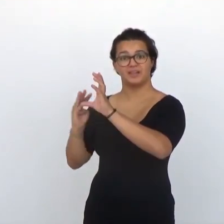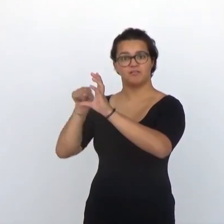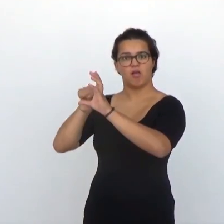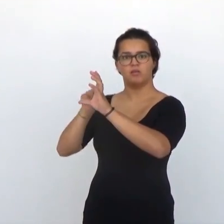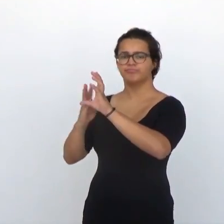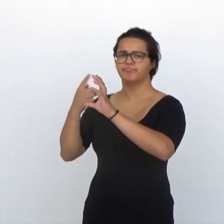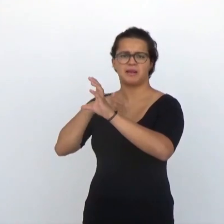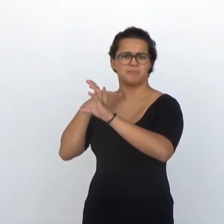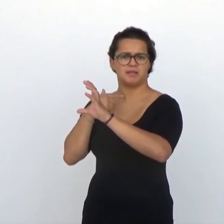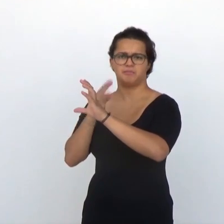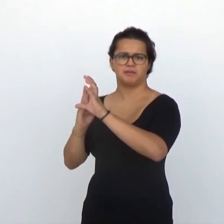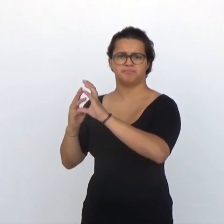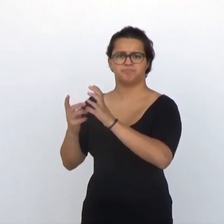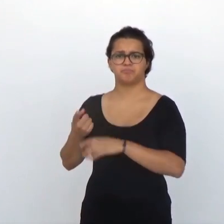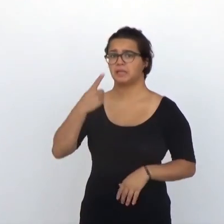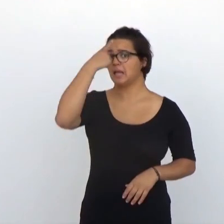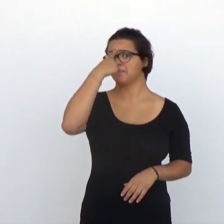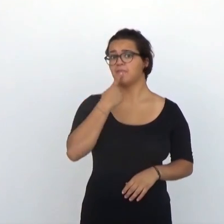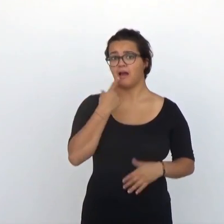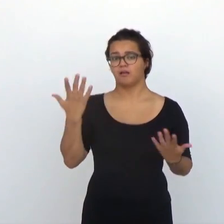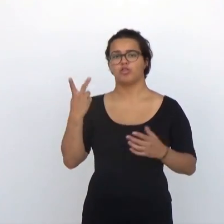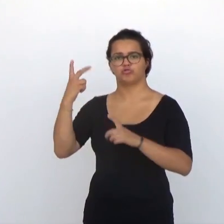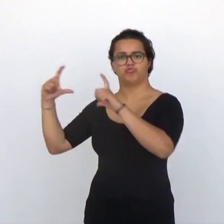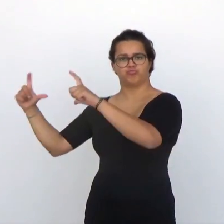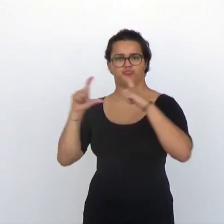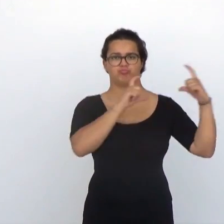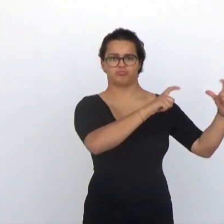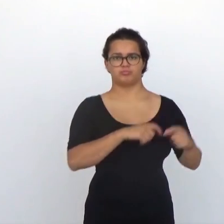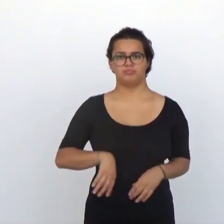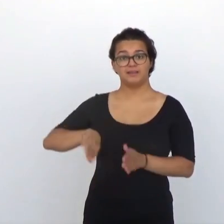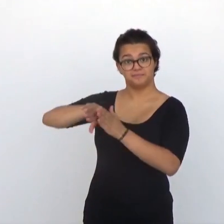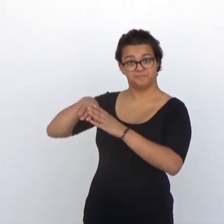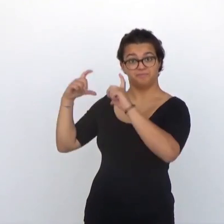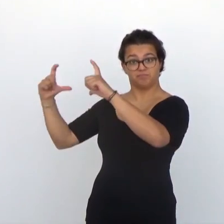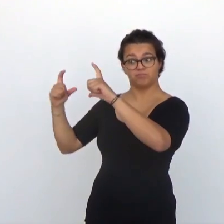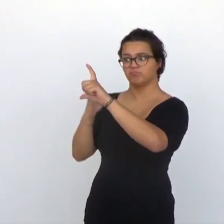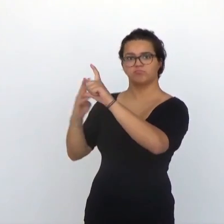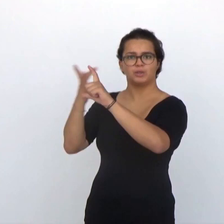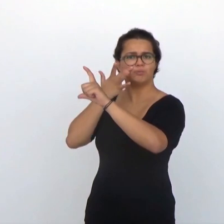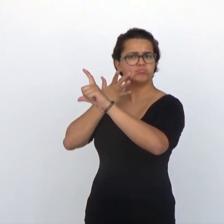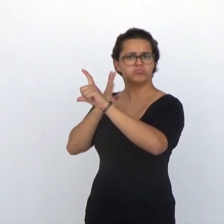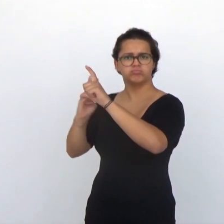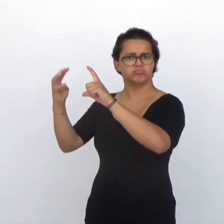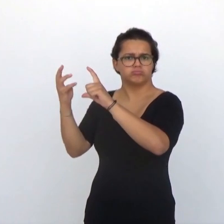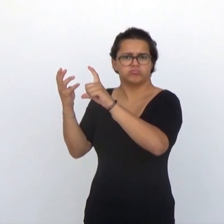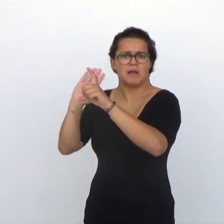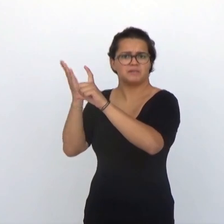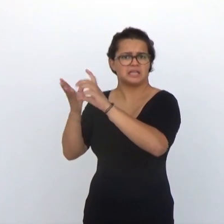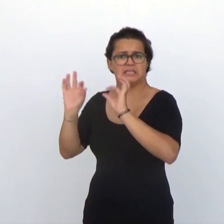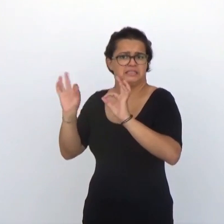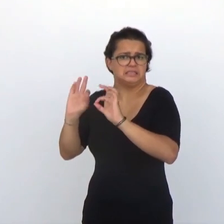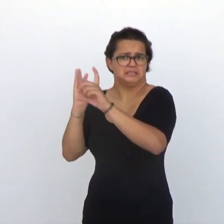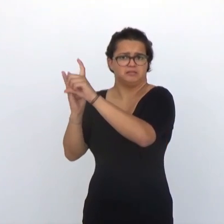células ciliadas del oído interno. Esta imagen muestra dos caracoles. A la izquierda, un caracol intacto con sus cuatro hileras de células